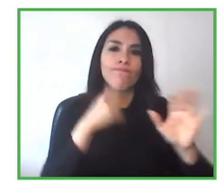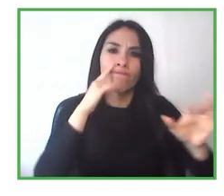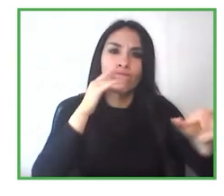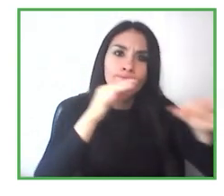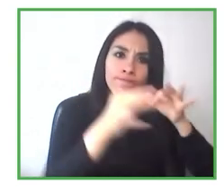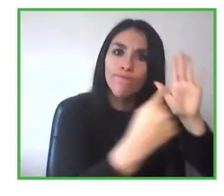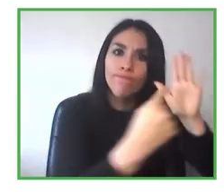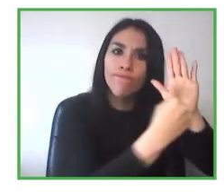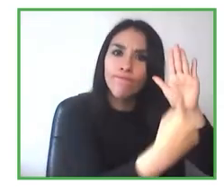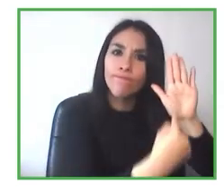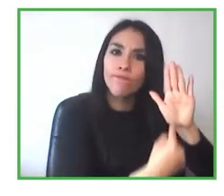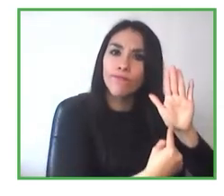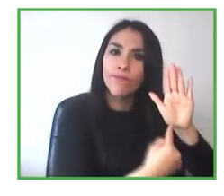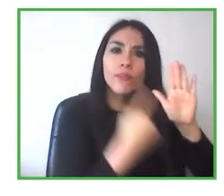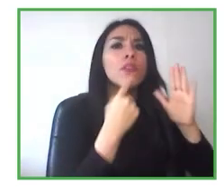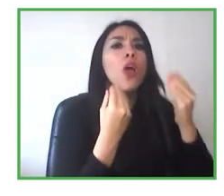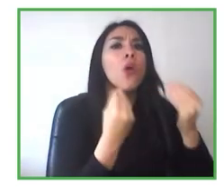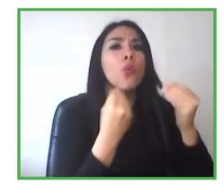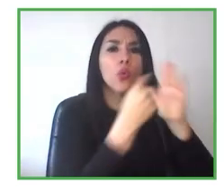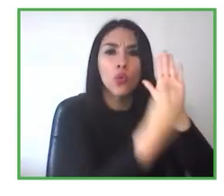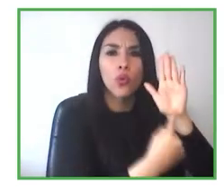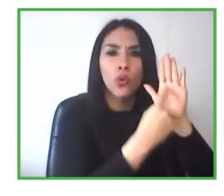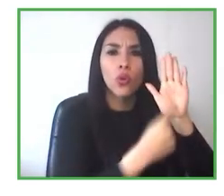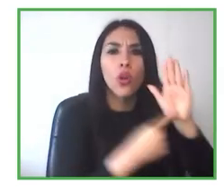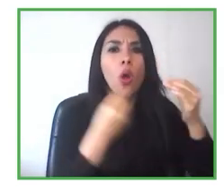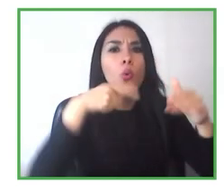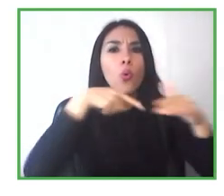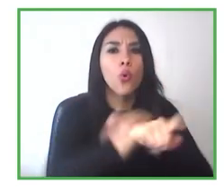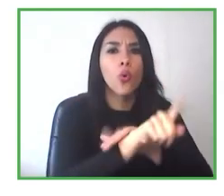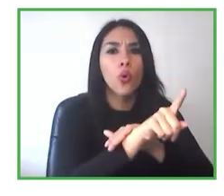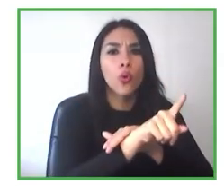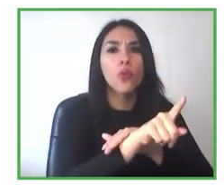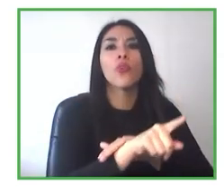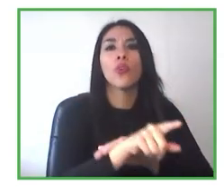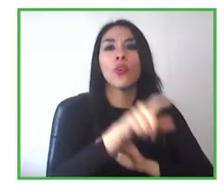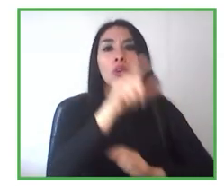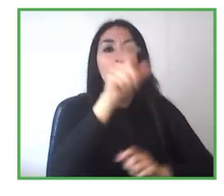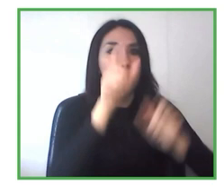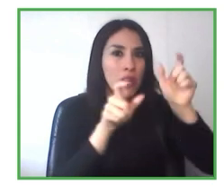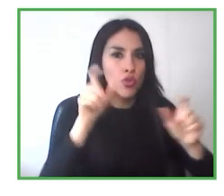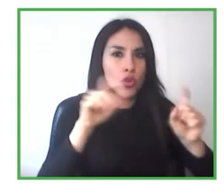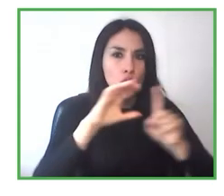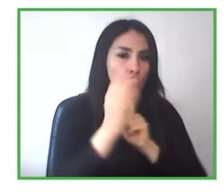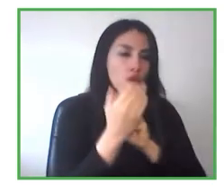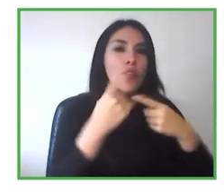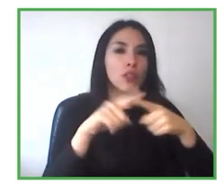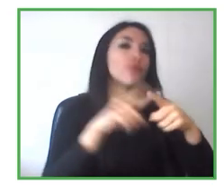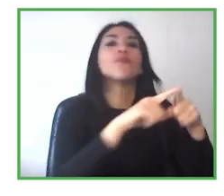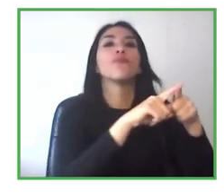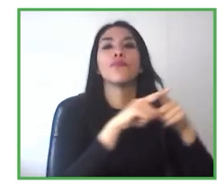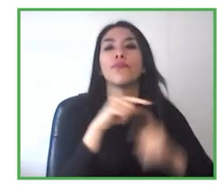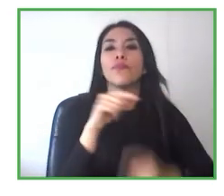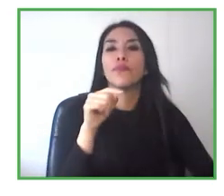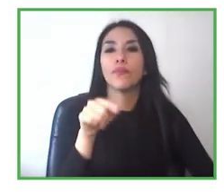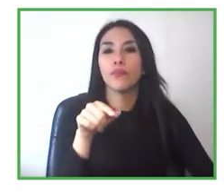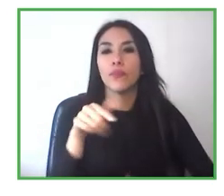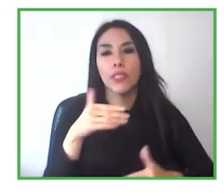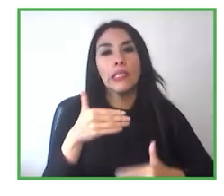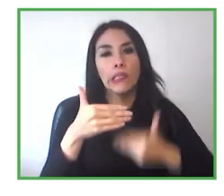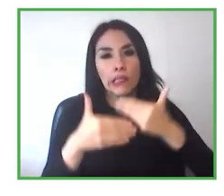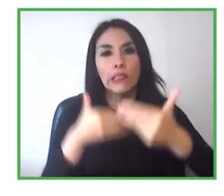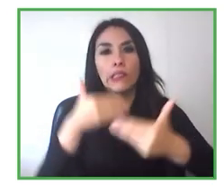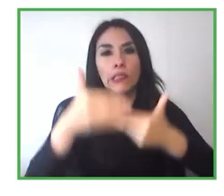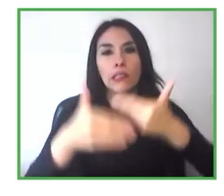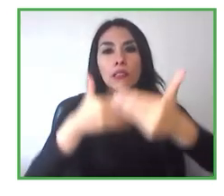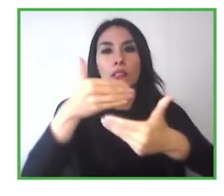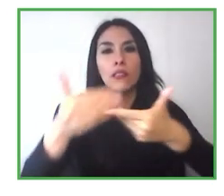feedback, sugerencia de qué hacer de ahora en adelante. La verdad es que es un proceso muy conversado, muy de